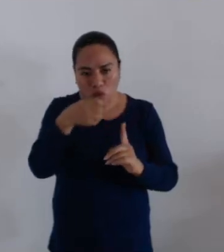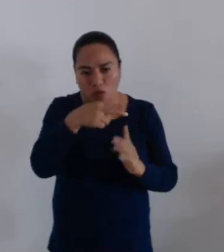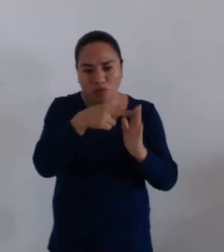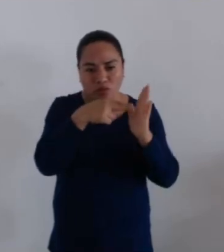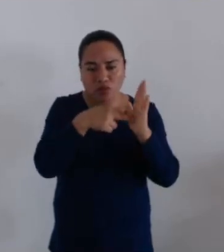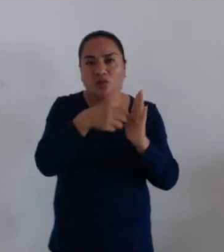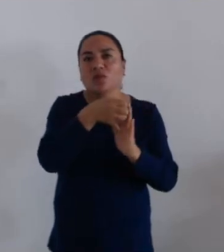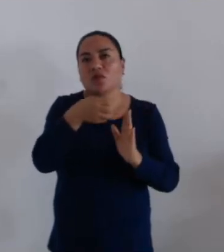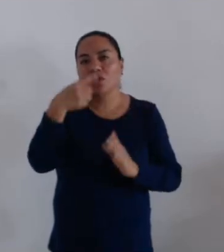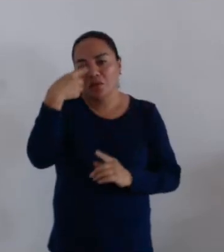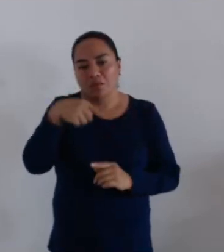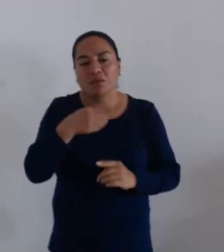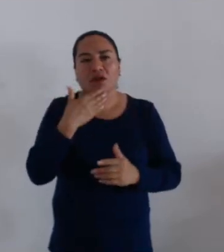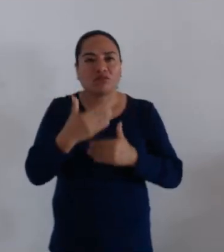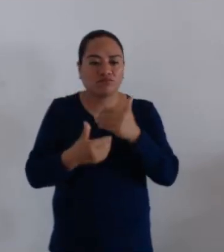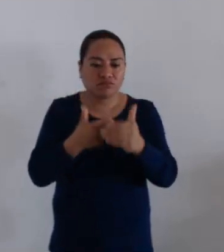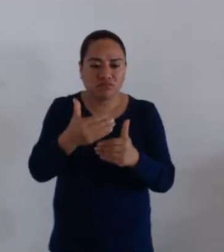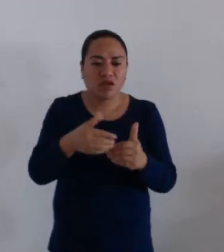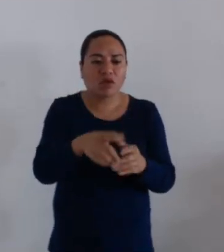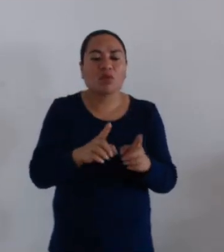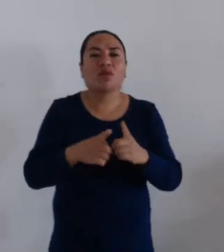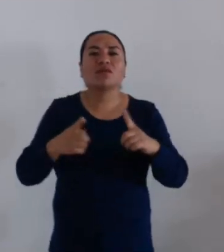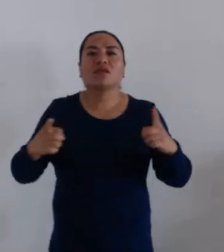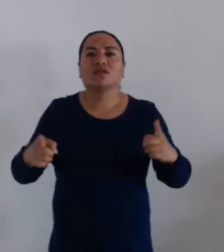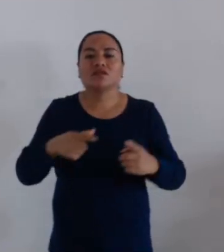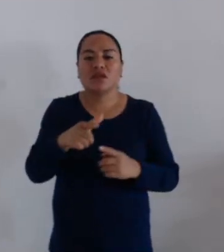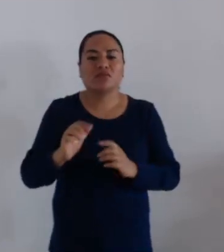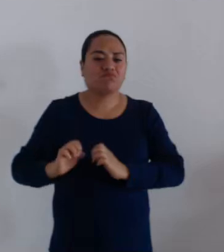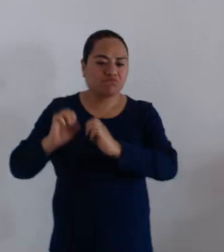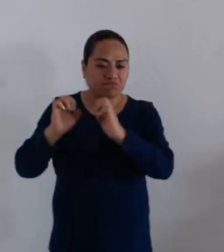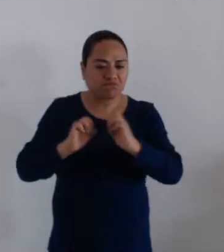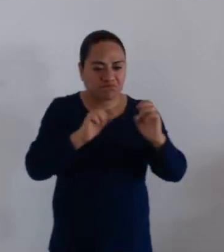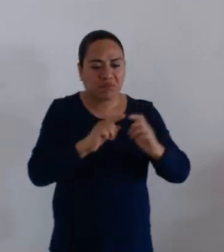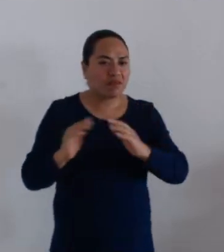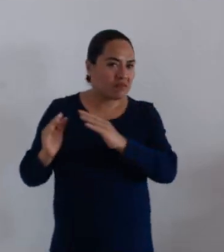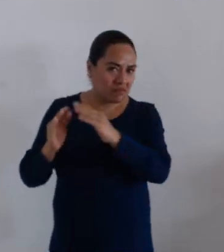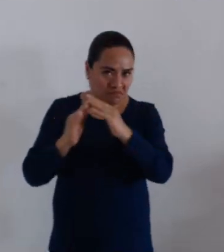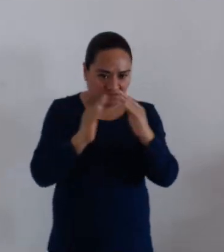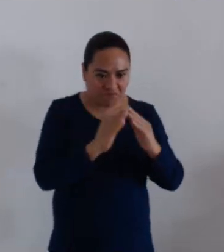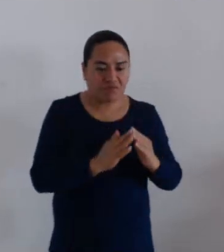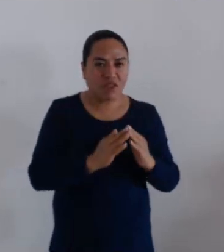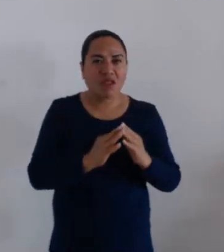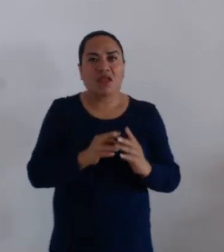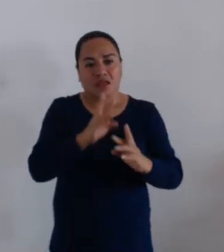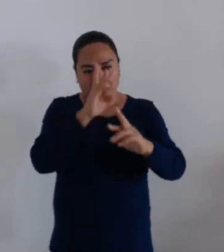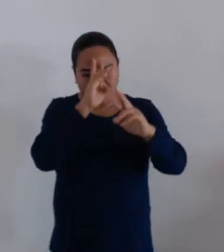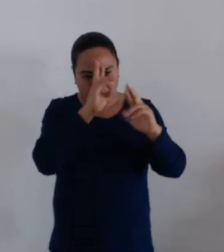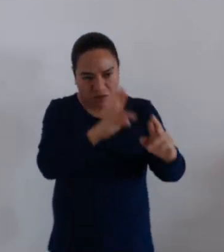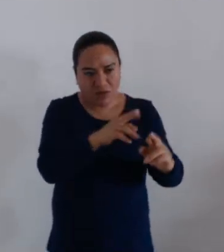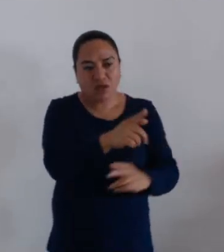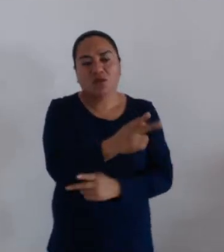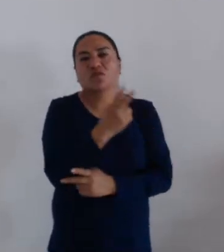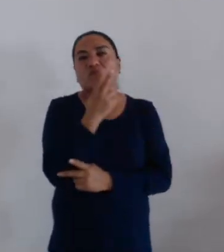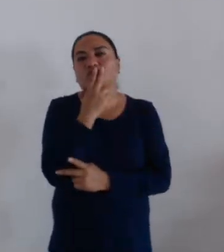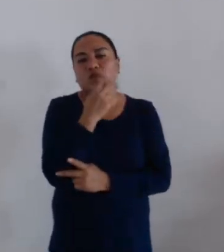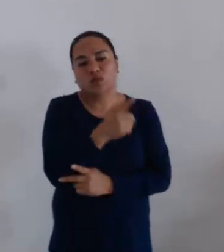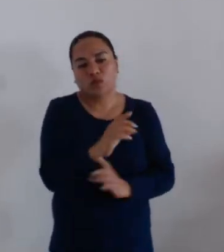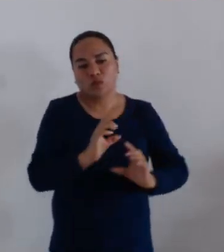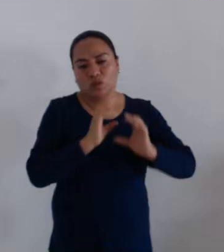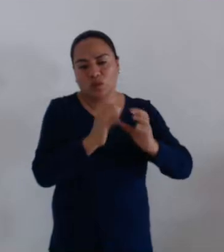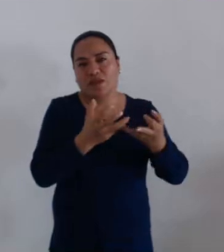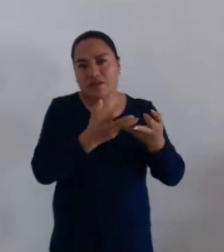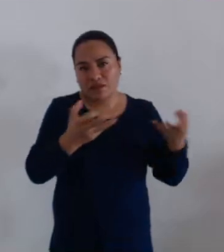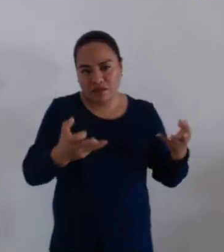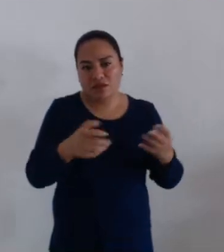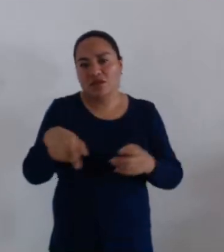manejo del desarrollo urbano en estas áreas, respetando las protegidas y controlando las